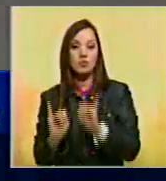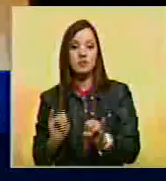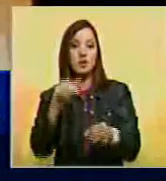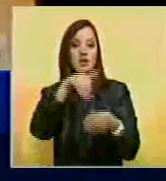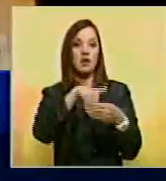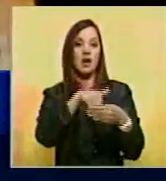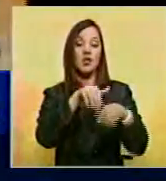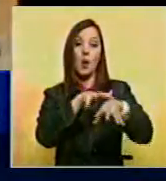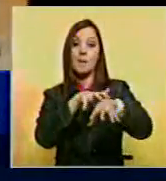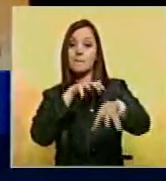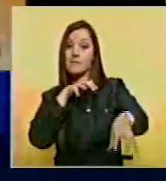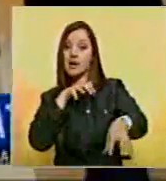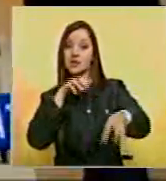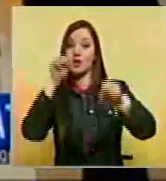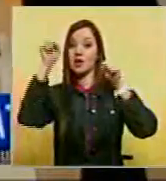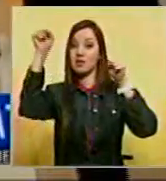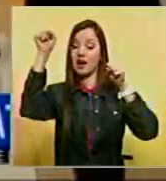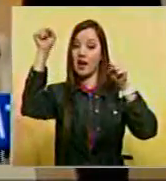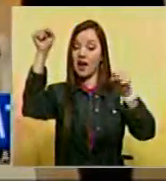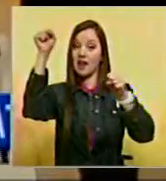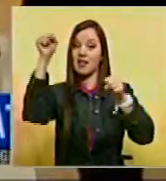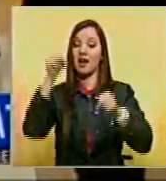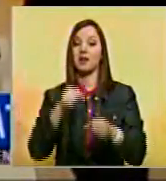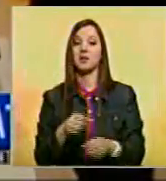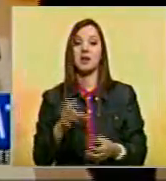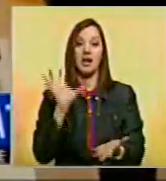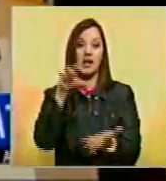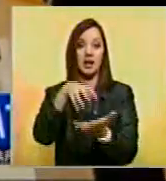obtuvieron una mayoría absoluta en el Parlamento catalán.